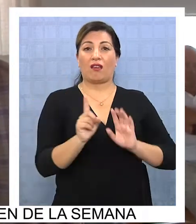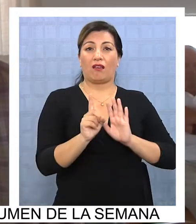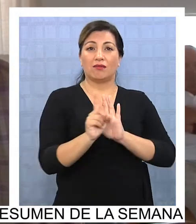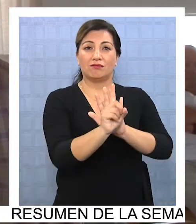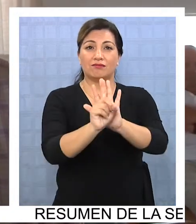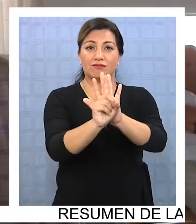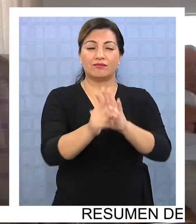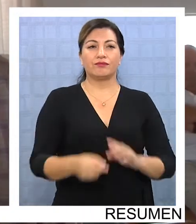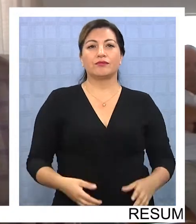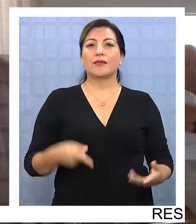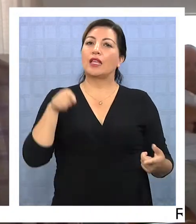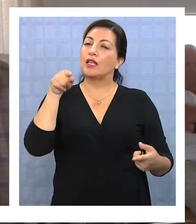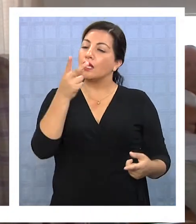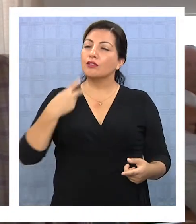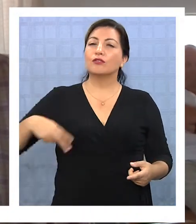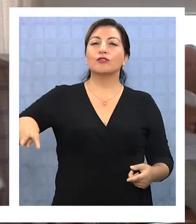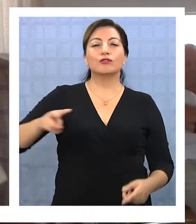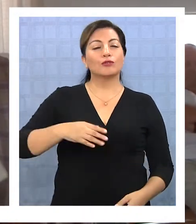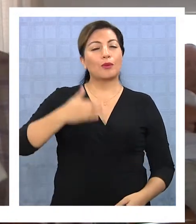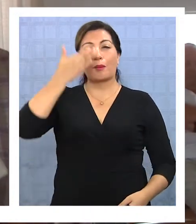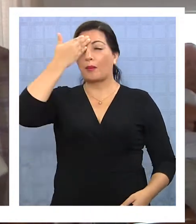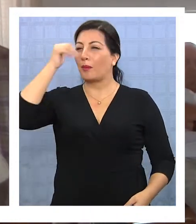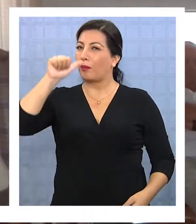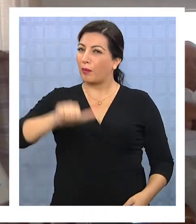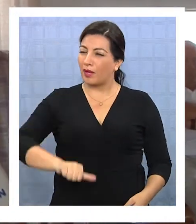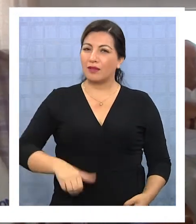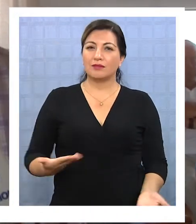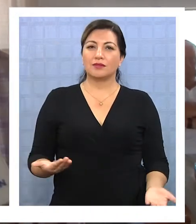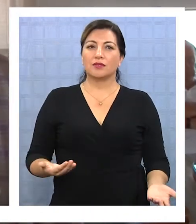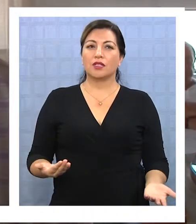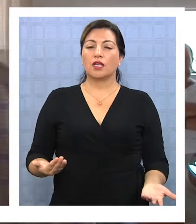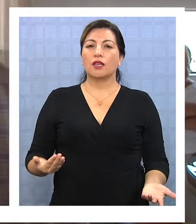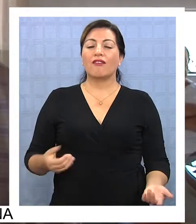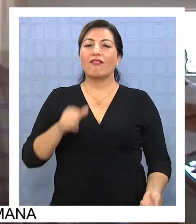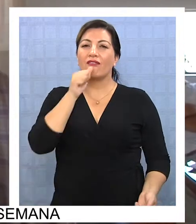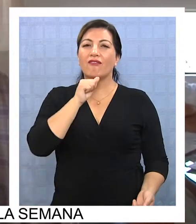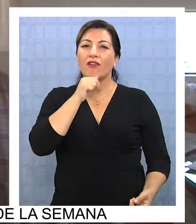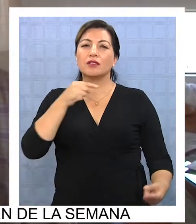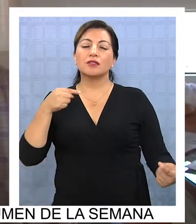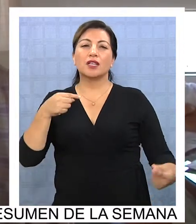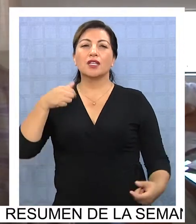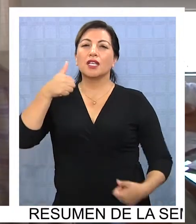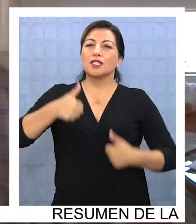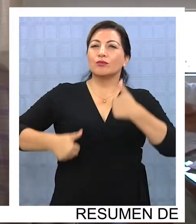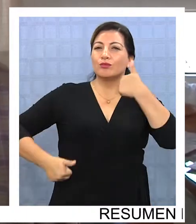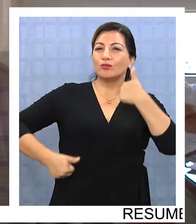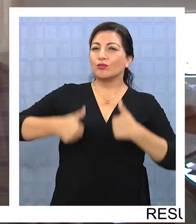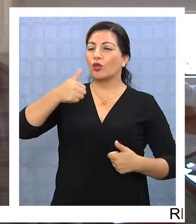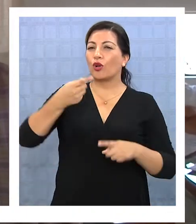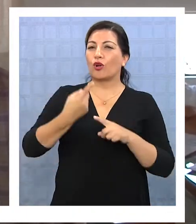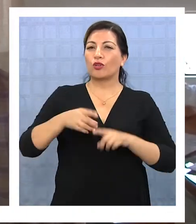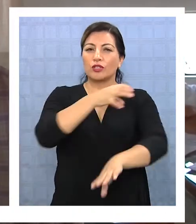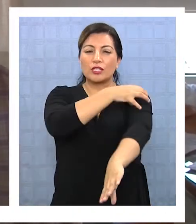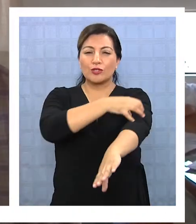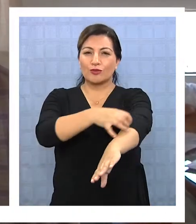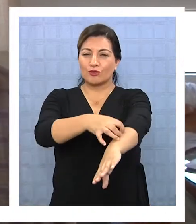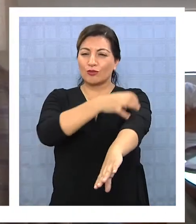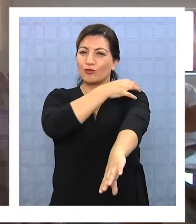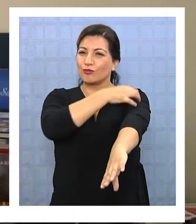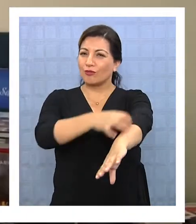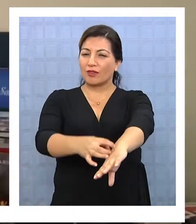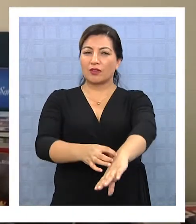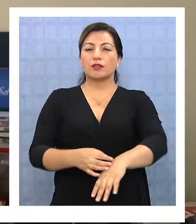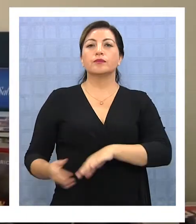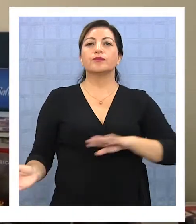nos hace daño, nos perjudica y realmente no nos deja competitivos contra otras ciudades de la región, del